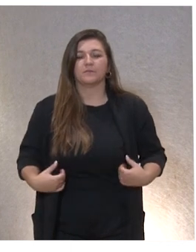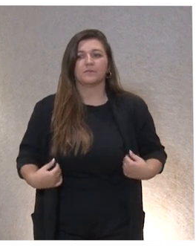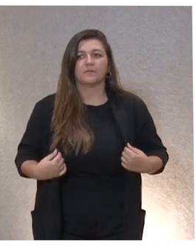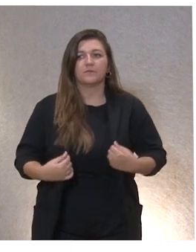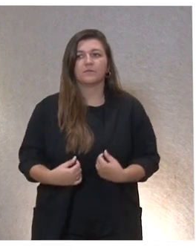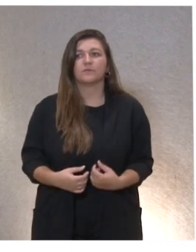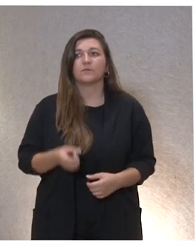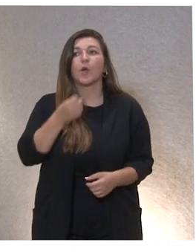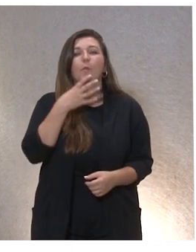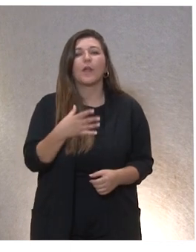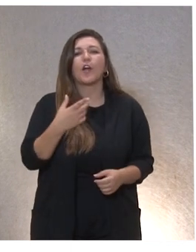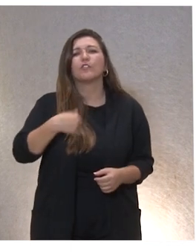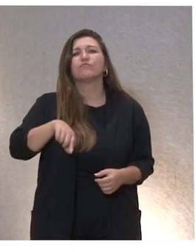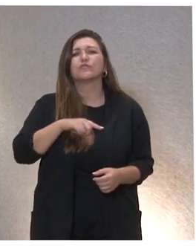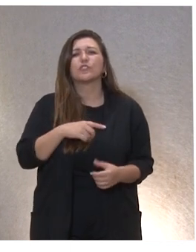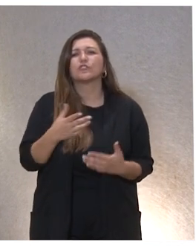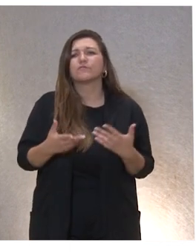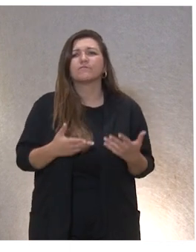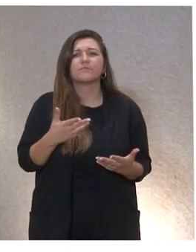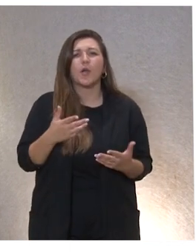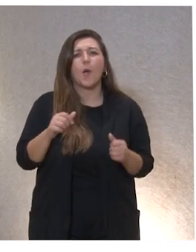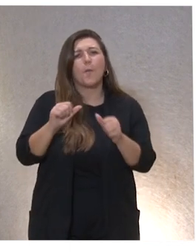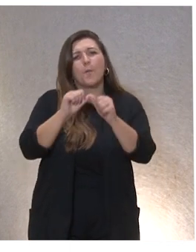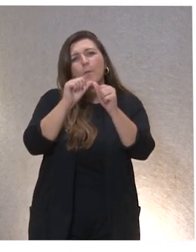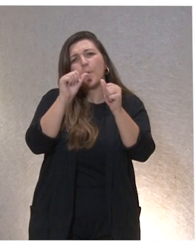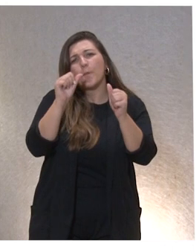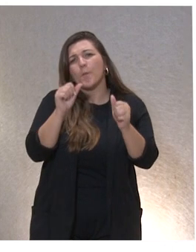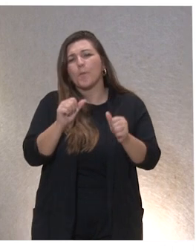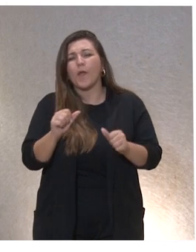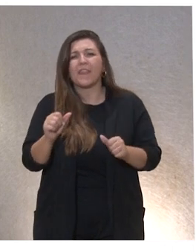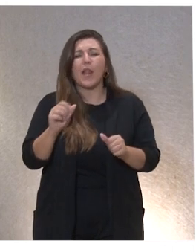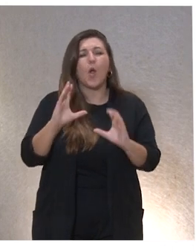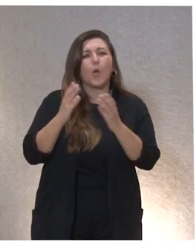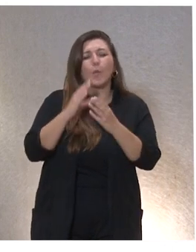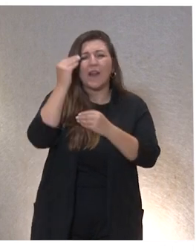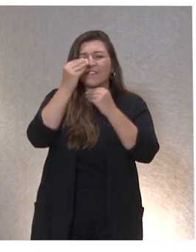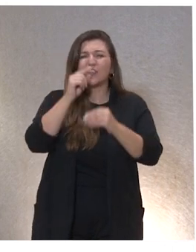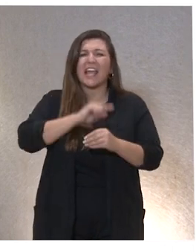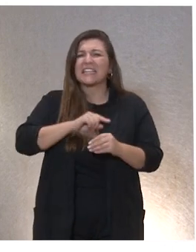Bueno, ¿qué entendemos en nuestro modelo por grupo de reflexión ética?